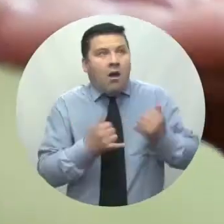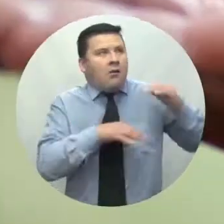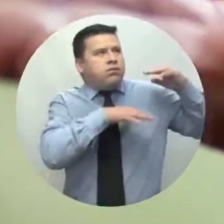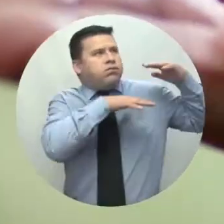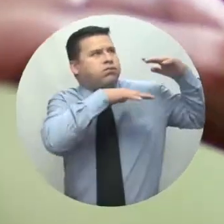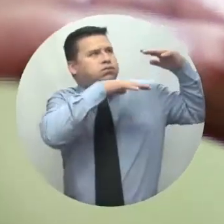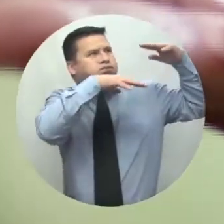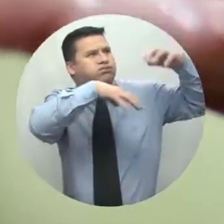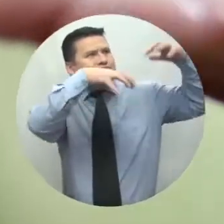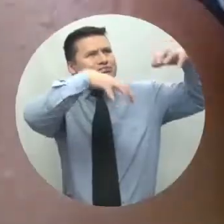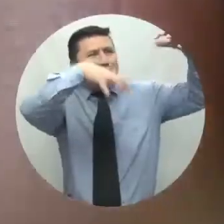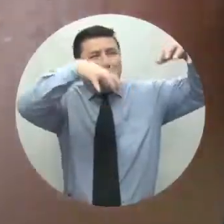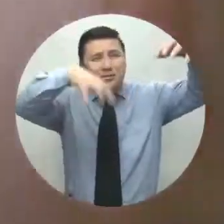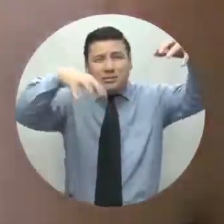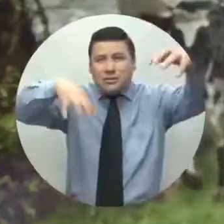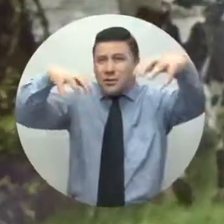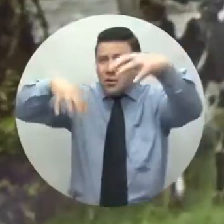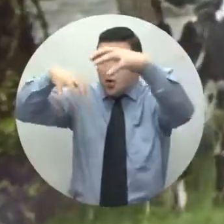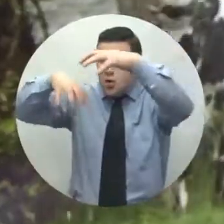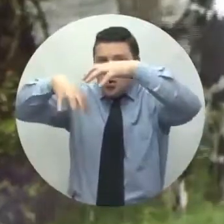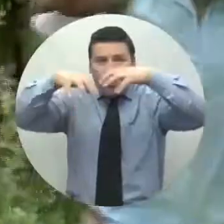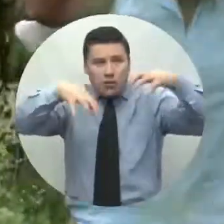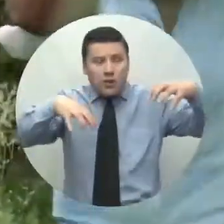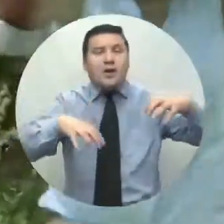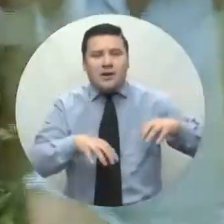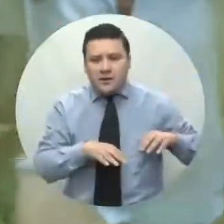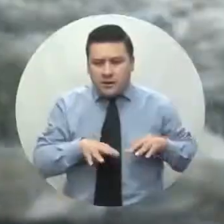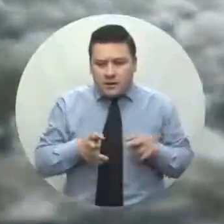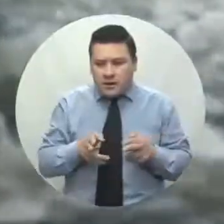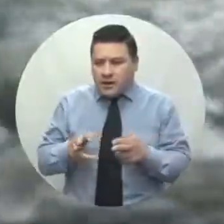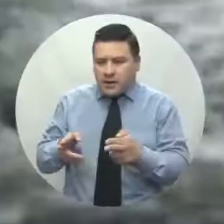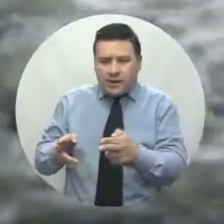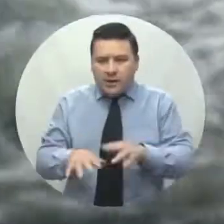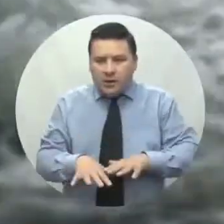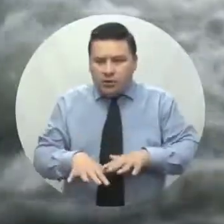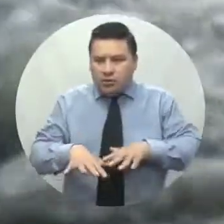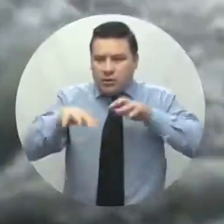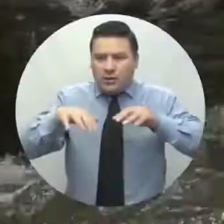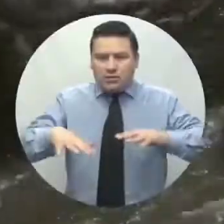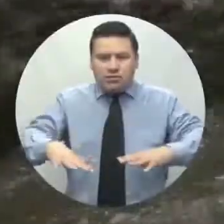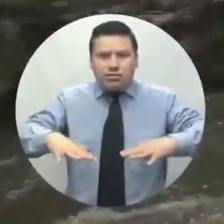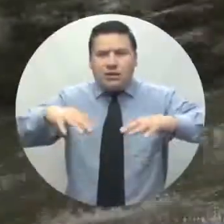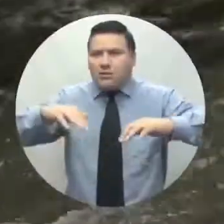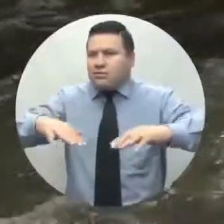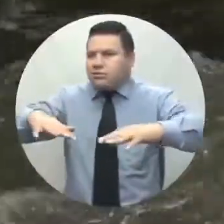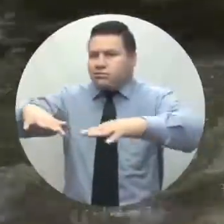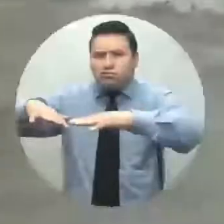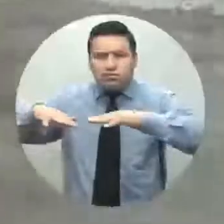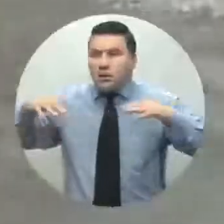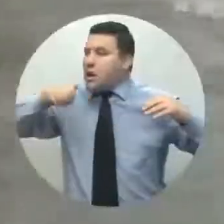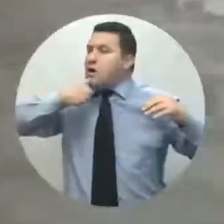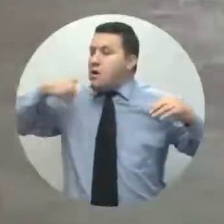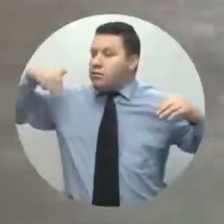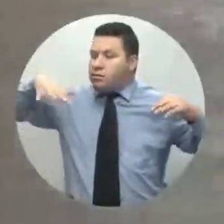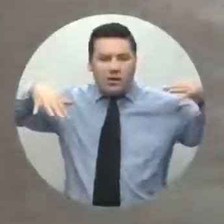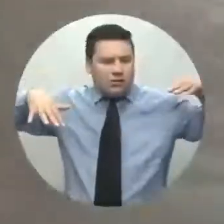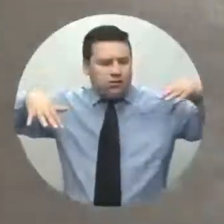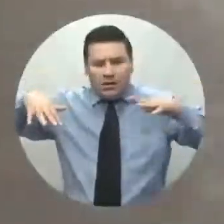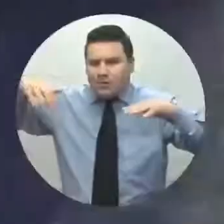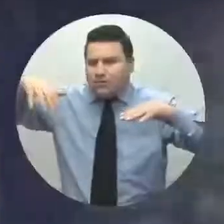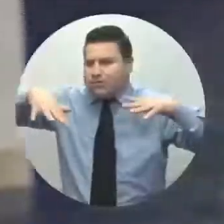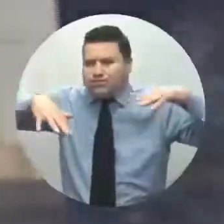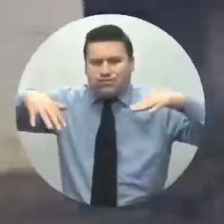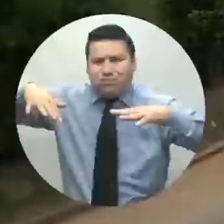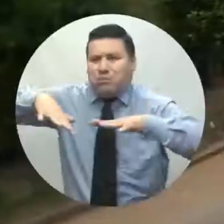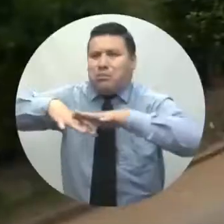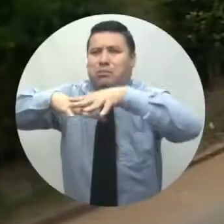En temporada de lluvias, crece el nivel de los ríos, los arroyos se